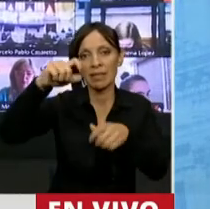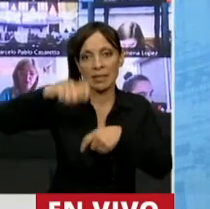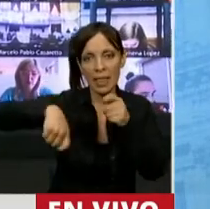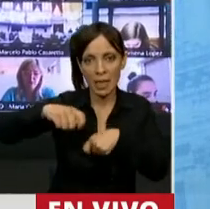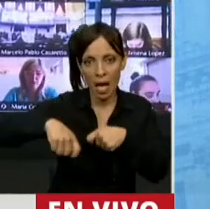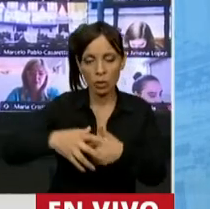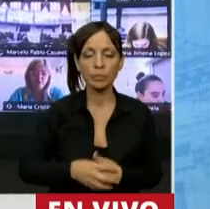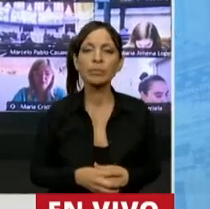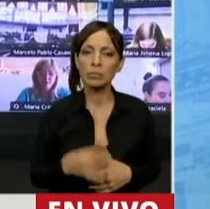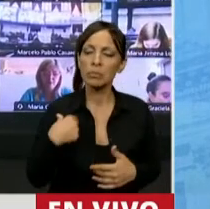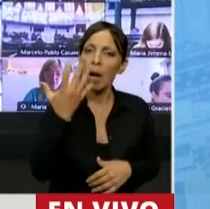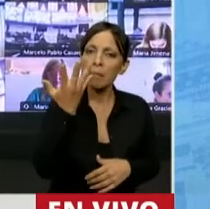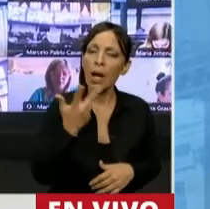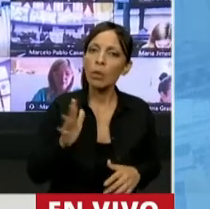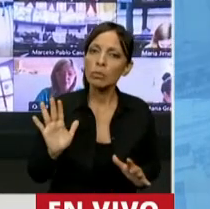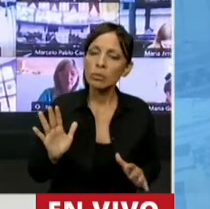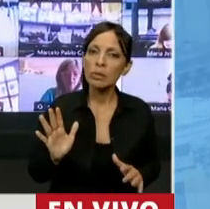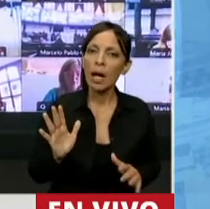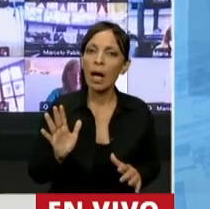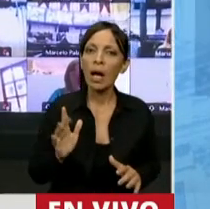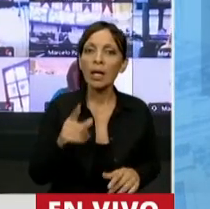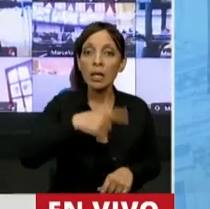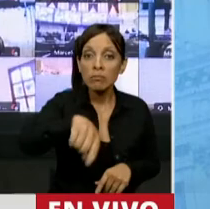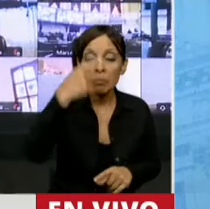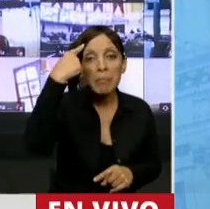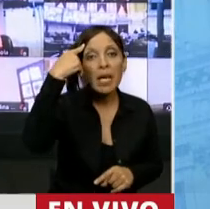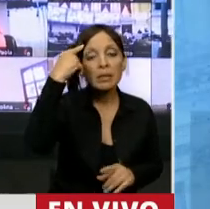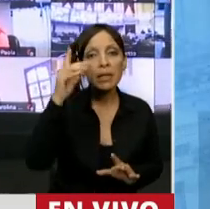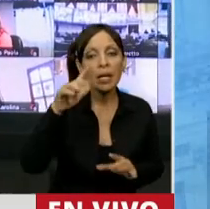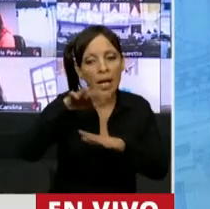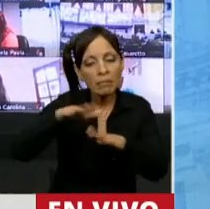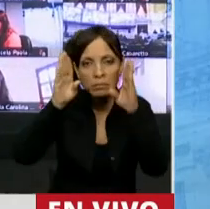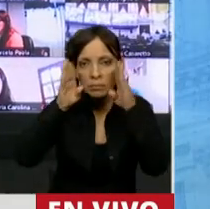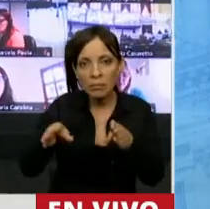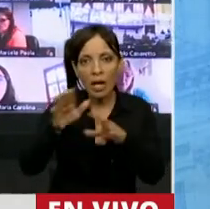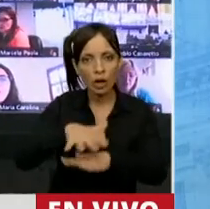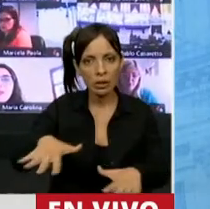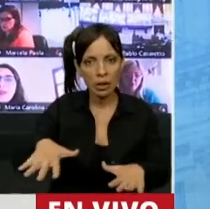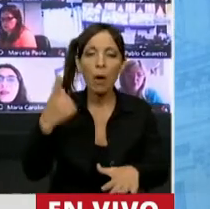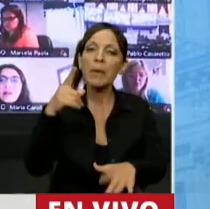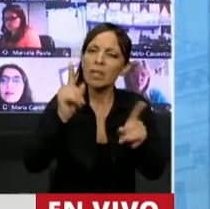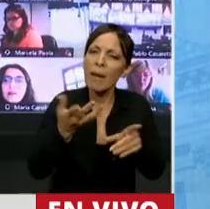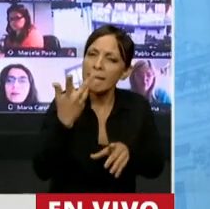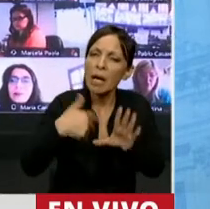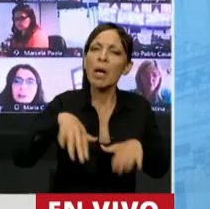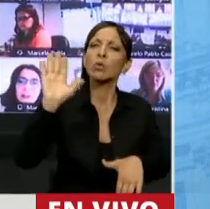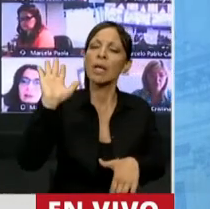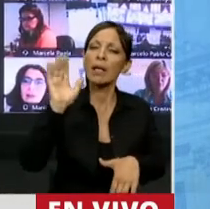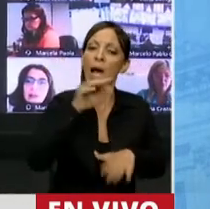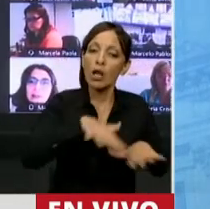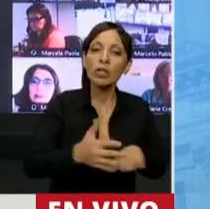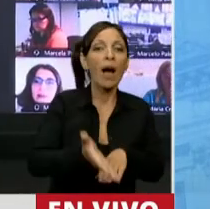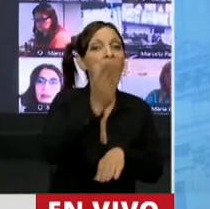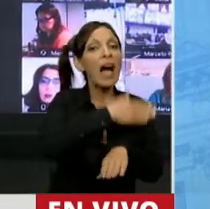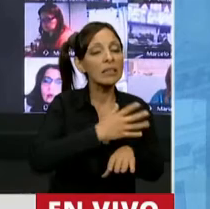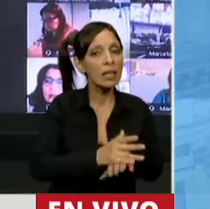Y me gusta, señor presidente, que se piense en los niños. Pero también me hubiese gustado que se piensen los niños cuando